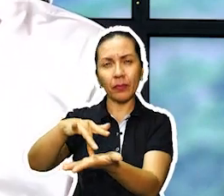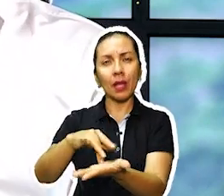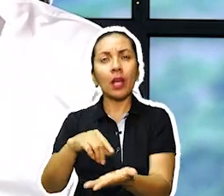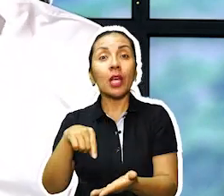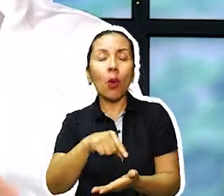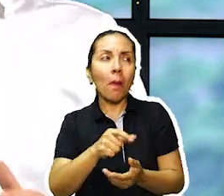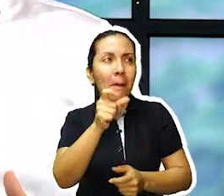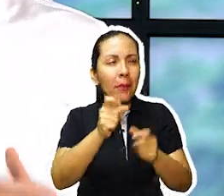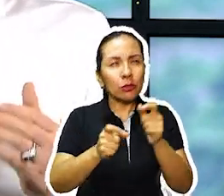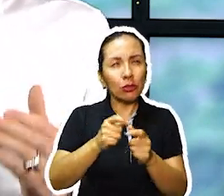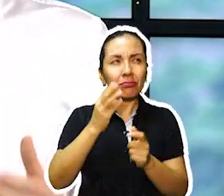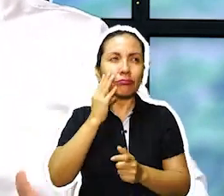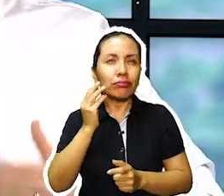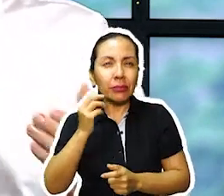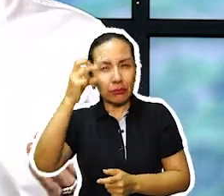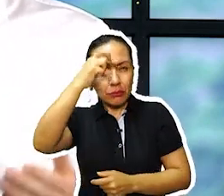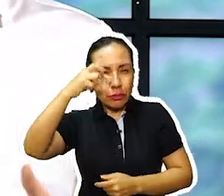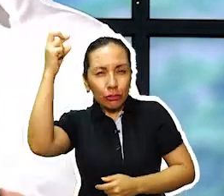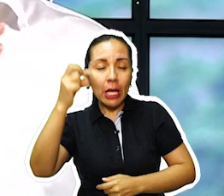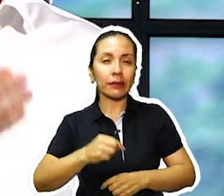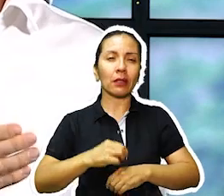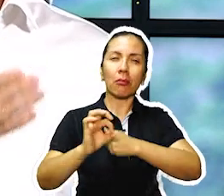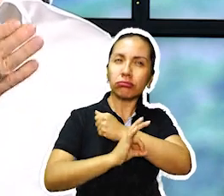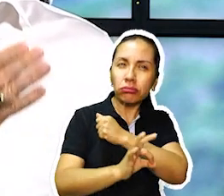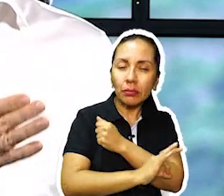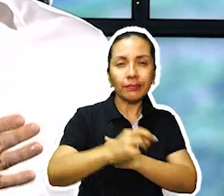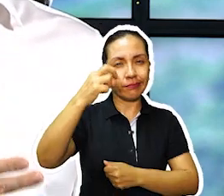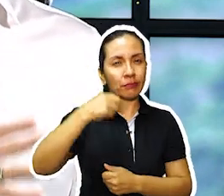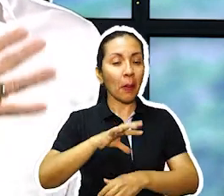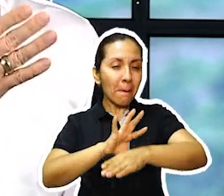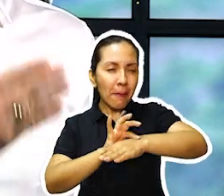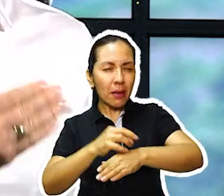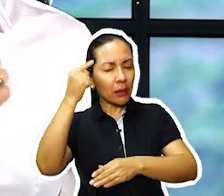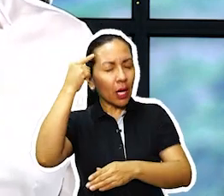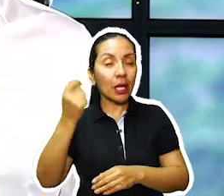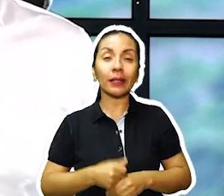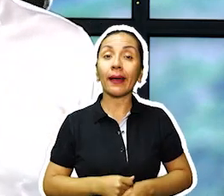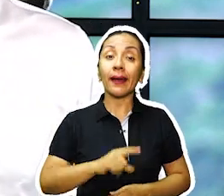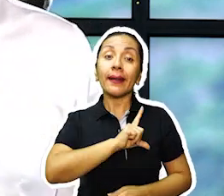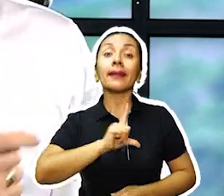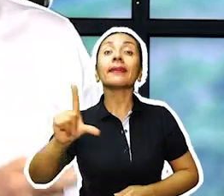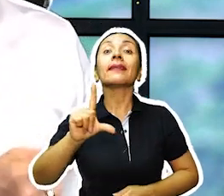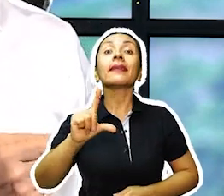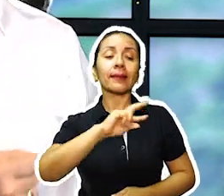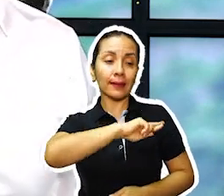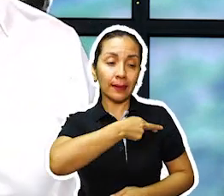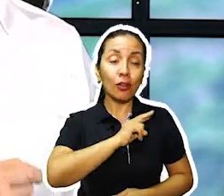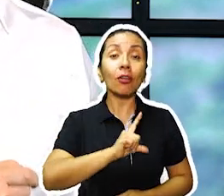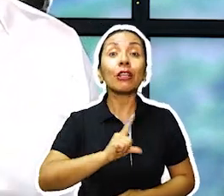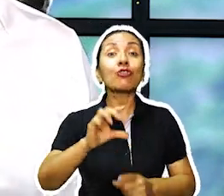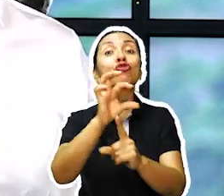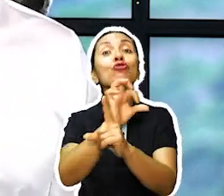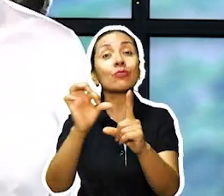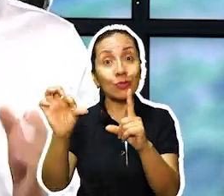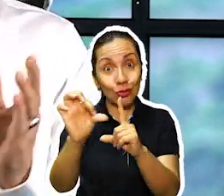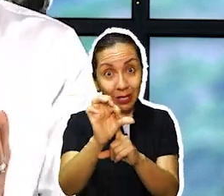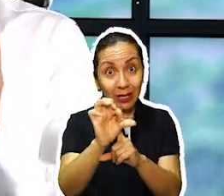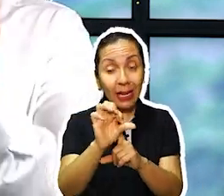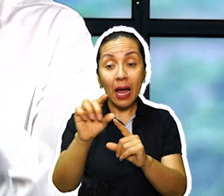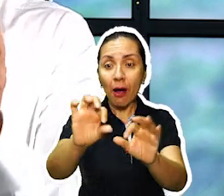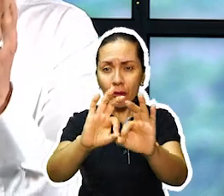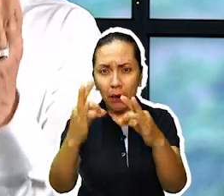presencial, para que a través de expertos, psicólogos, psiquiatras, líderes religiosos, organizaciones sociales,